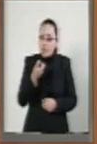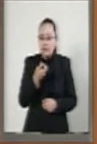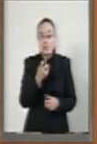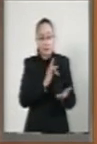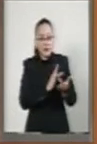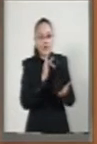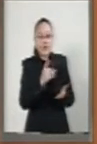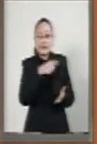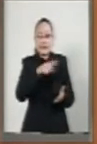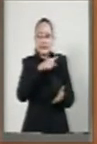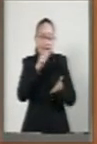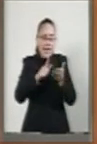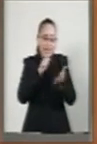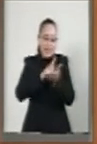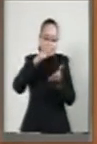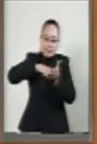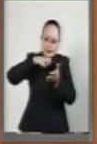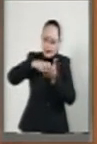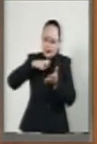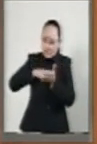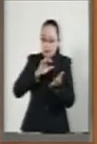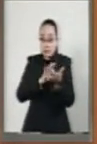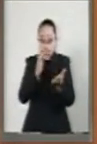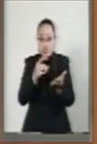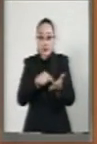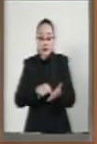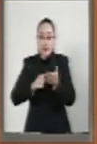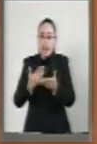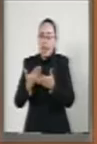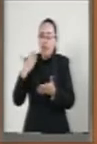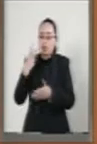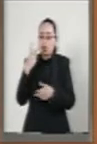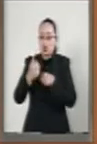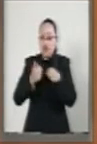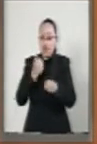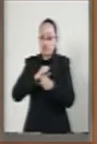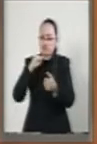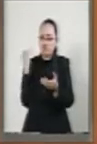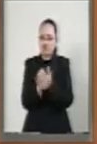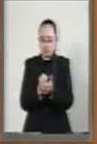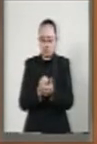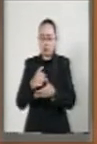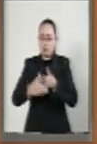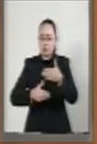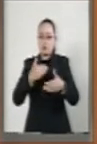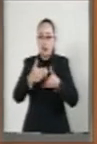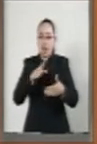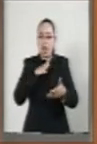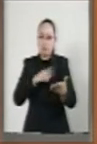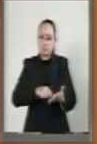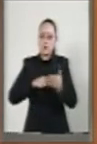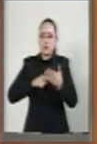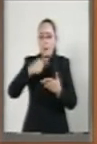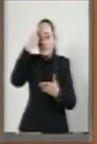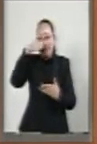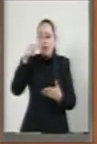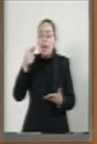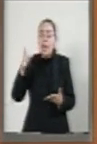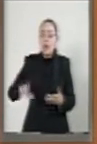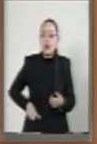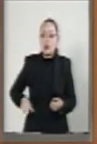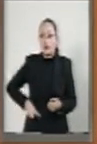conjunto de reformas que se aprobaron hace apenas un par de años y que dieron los instrumentos al Estado